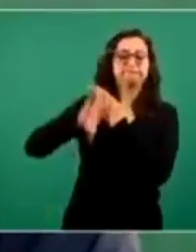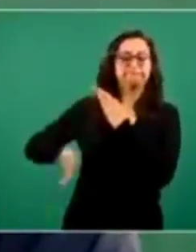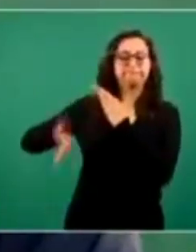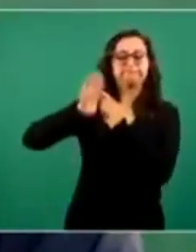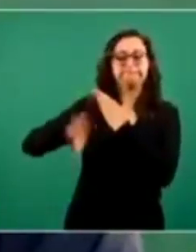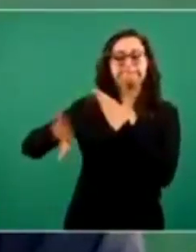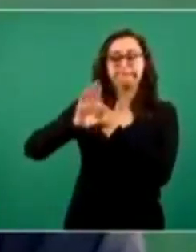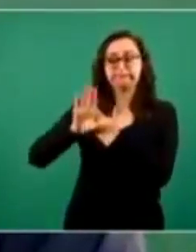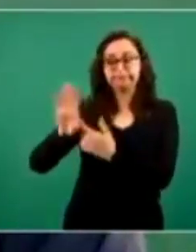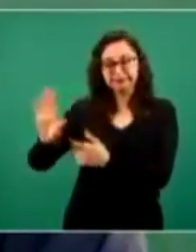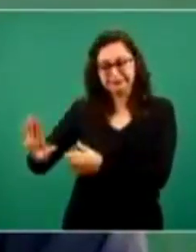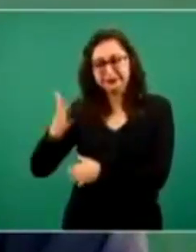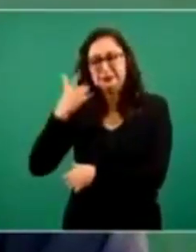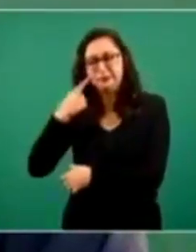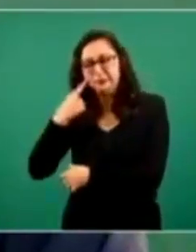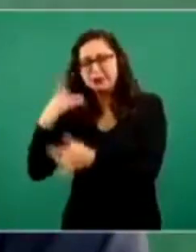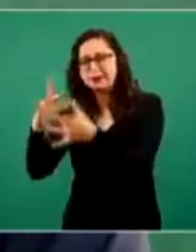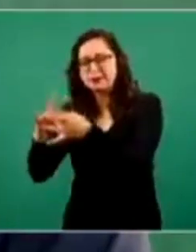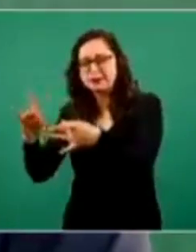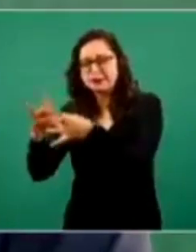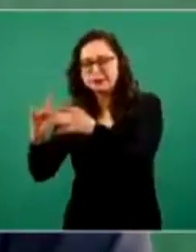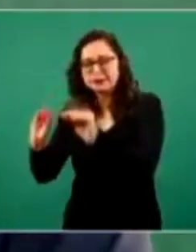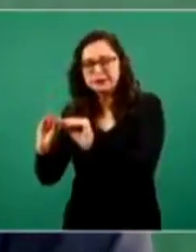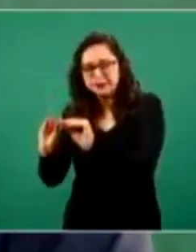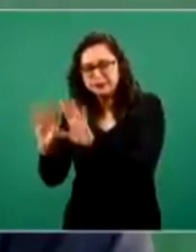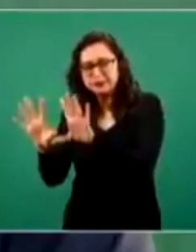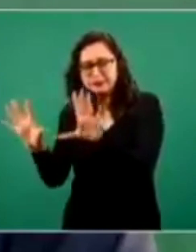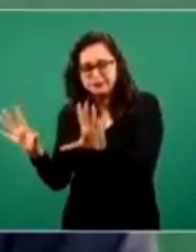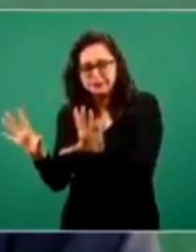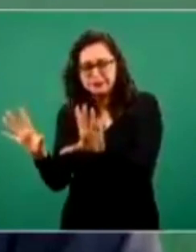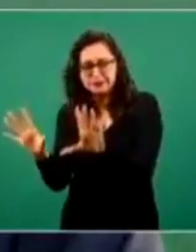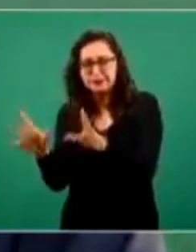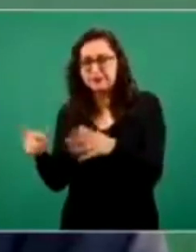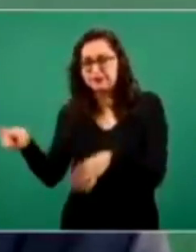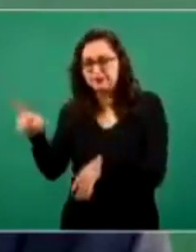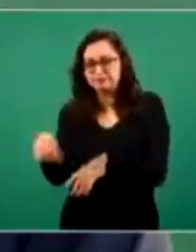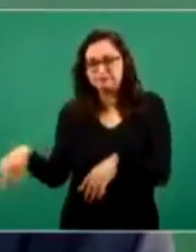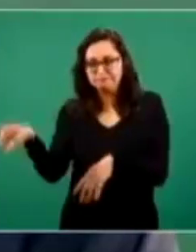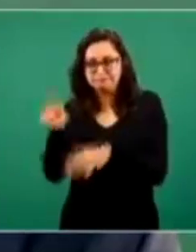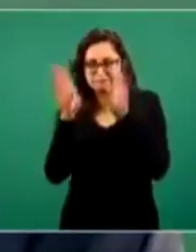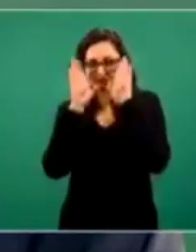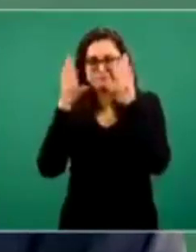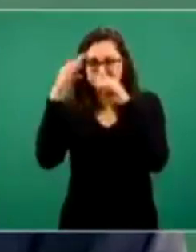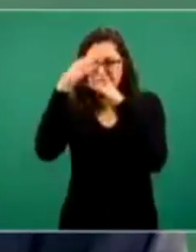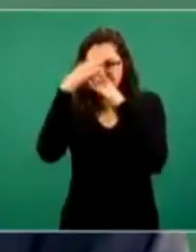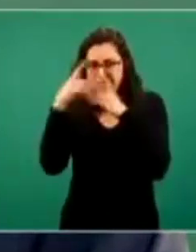a la prensa conservadora